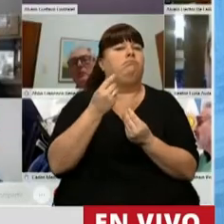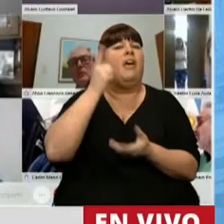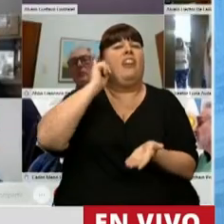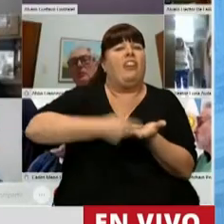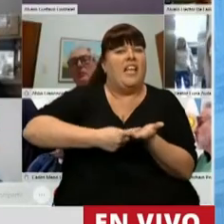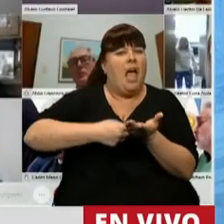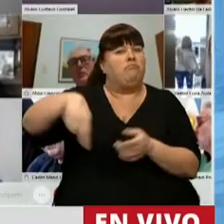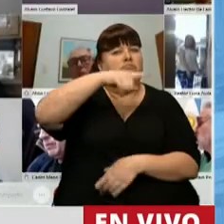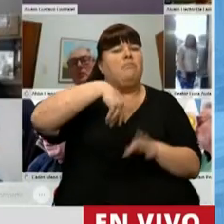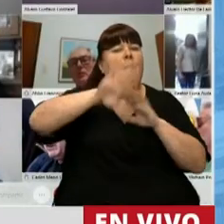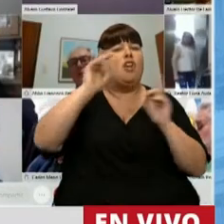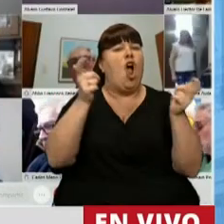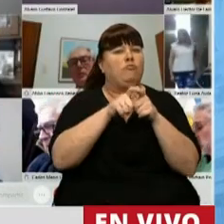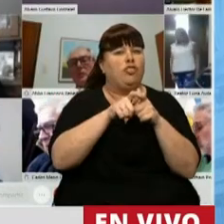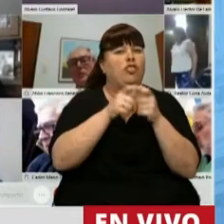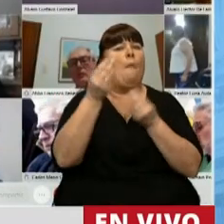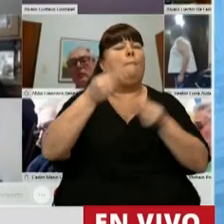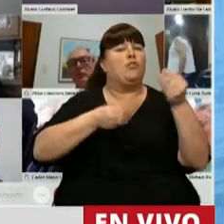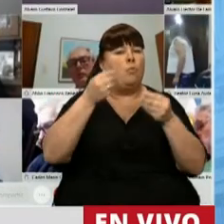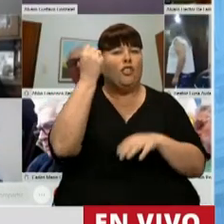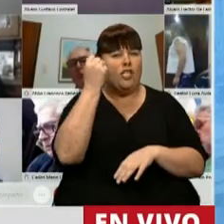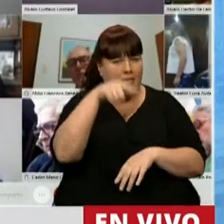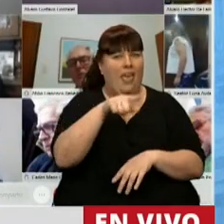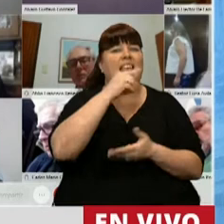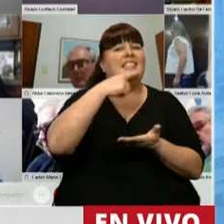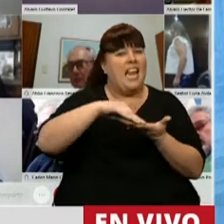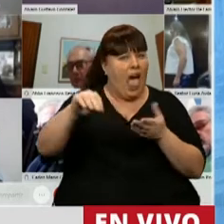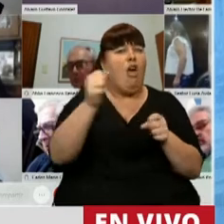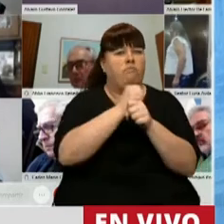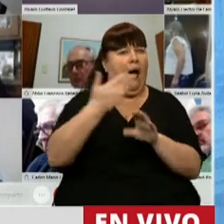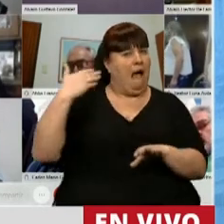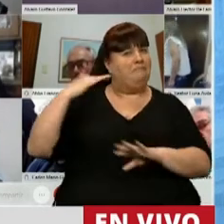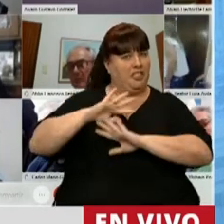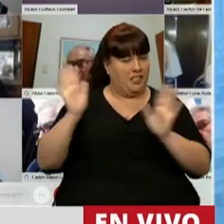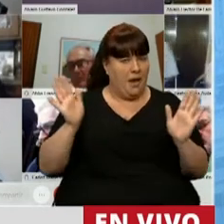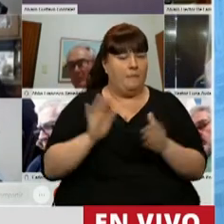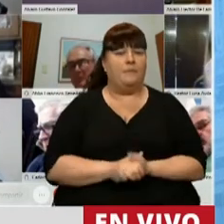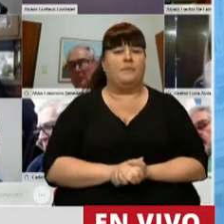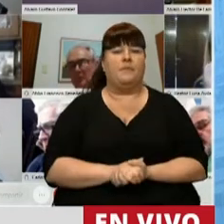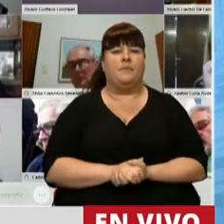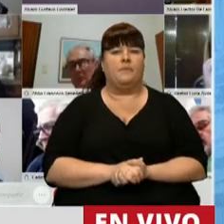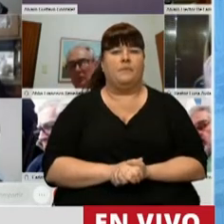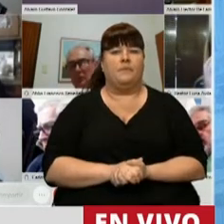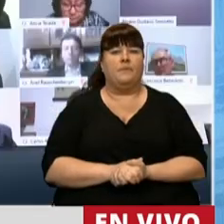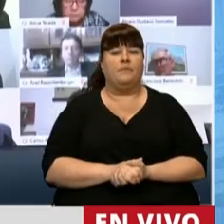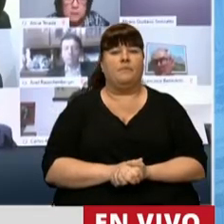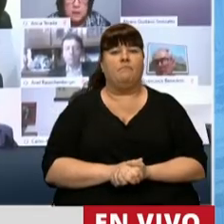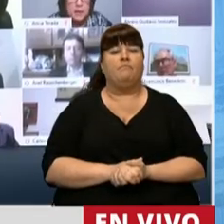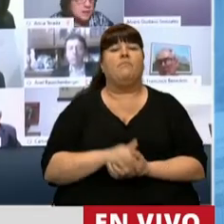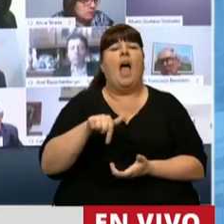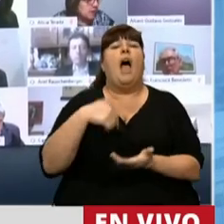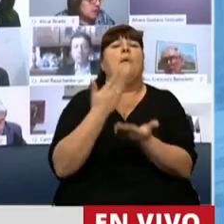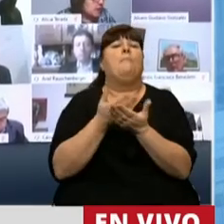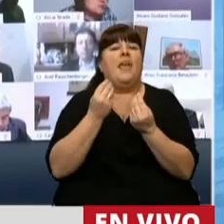dictamen favorable en la Comisión de Presupuestos y Hacienda del Senado días antes y lo que está